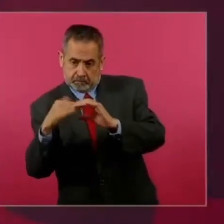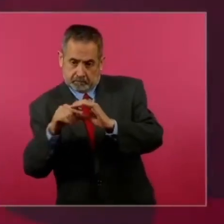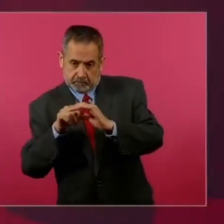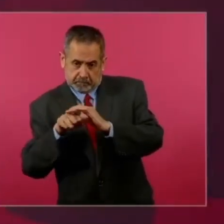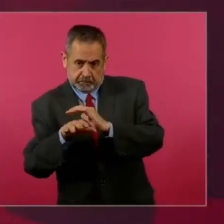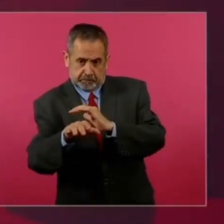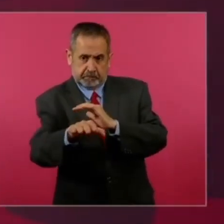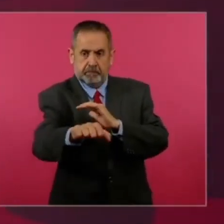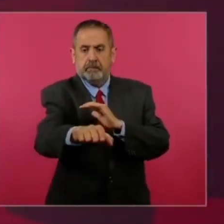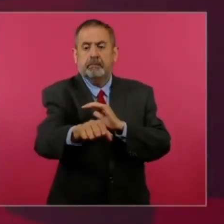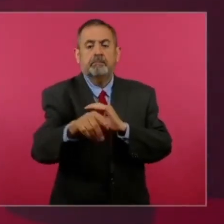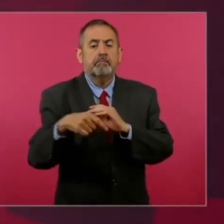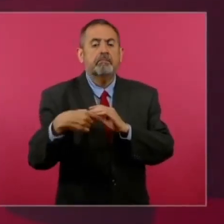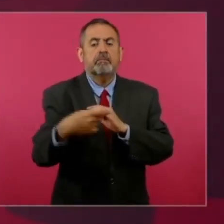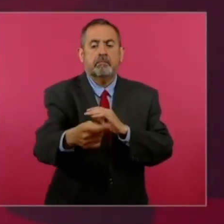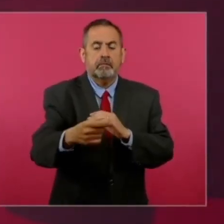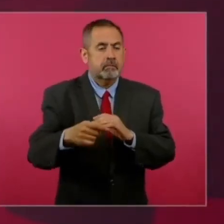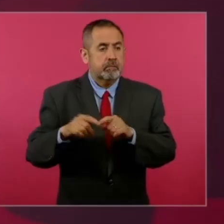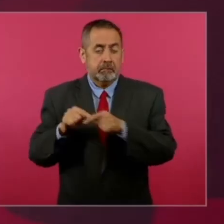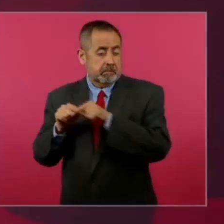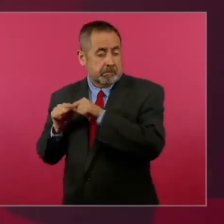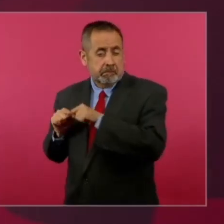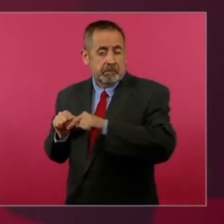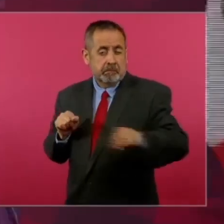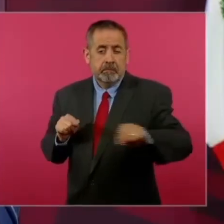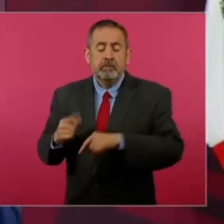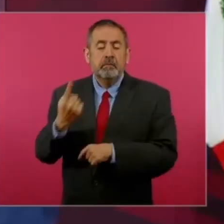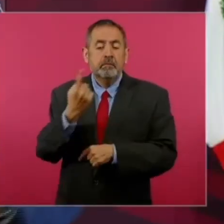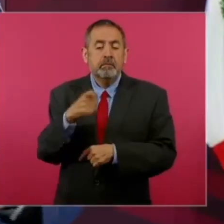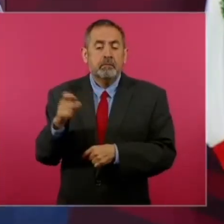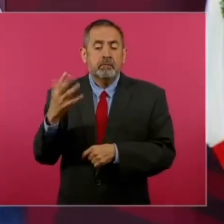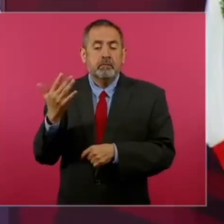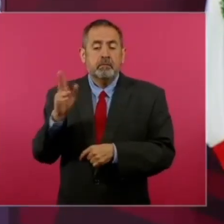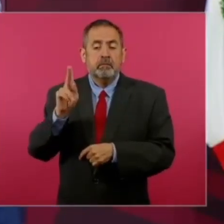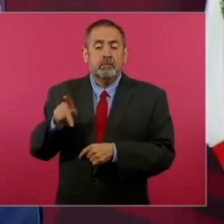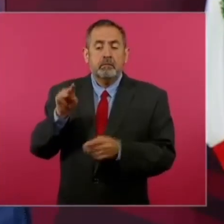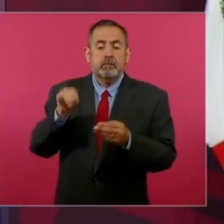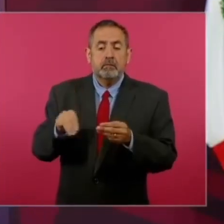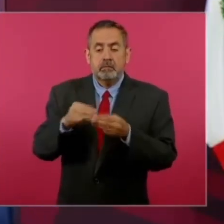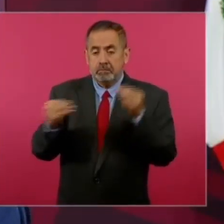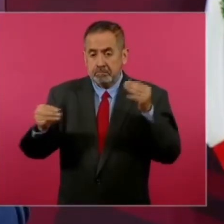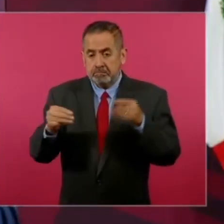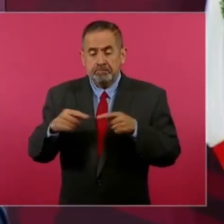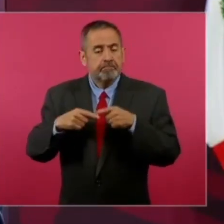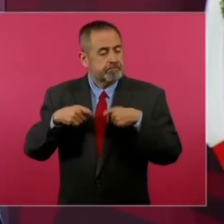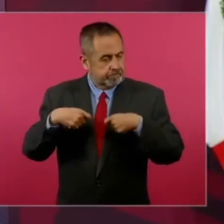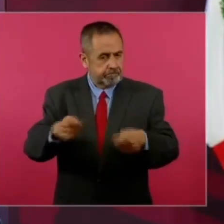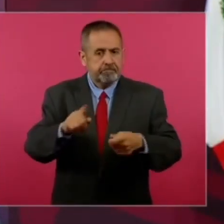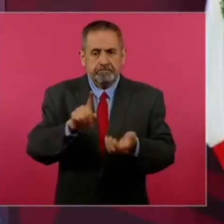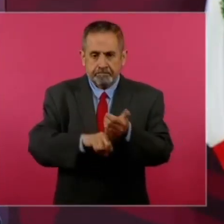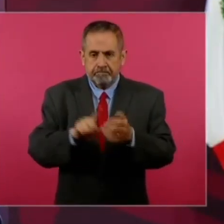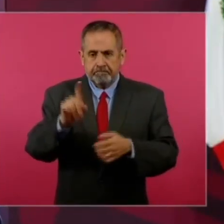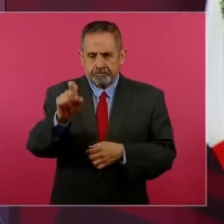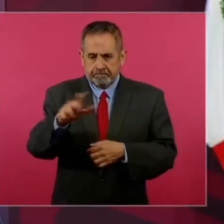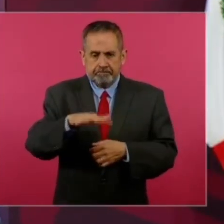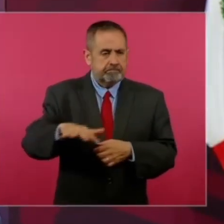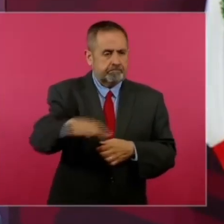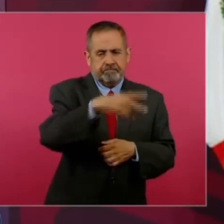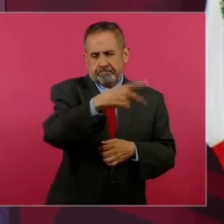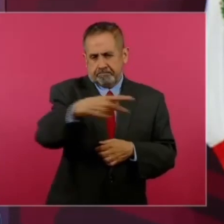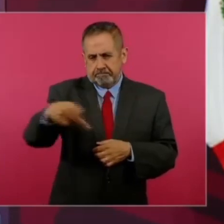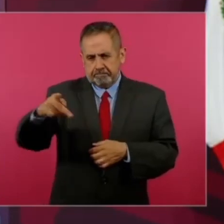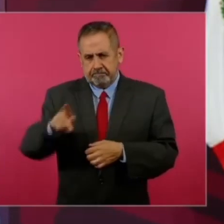150 kilómetros para que tengan agua en los pueblos